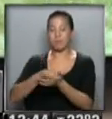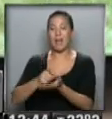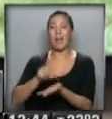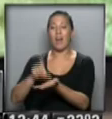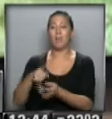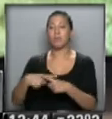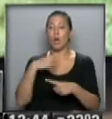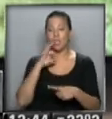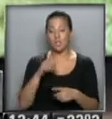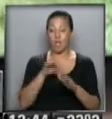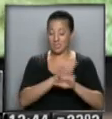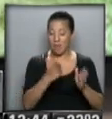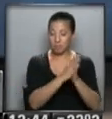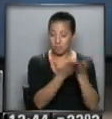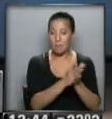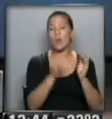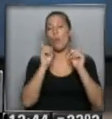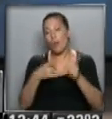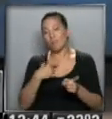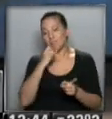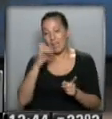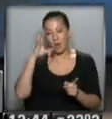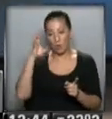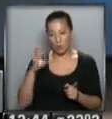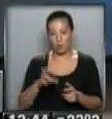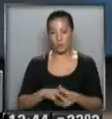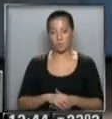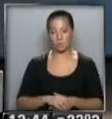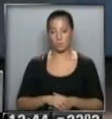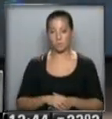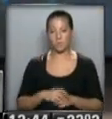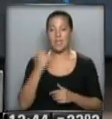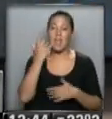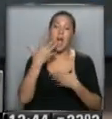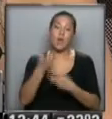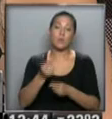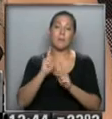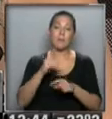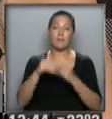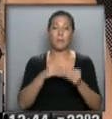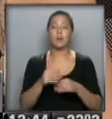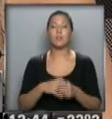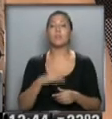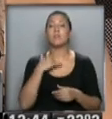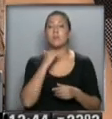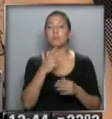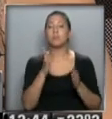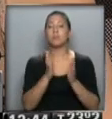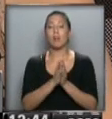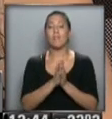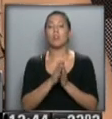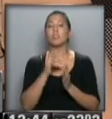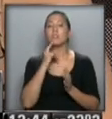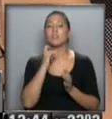presentando la libreta, pero es importante recordarlo y bueno, es una ayuda importante para la familia. Claro, Diego, bueno, te pido que sea breve la respuesta,